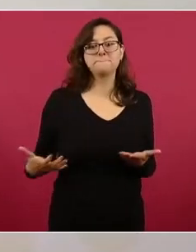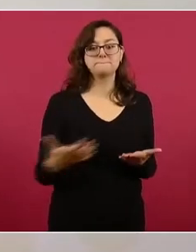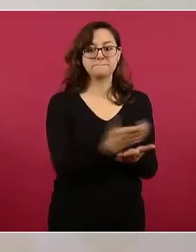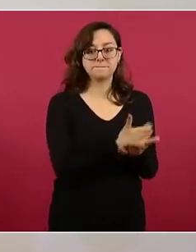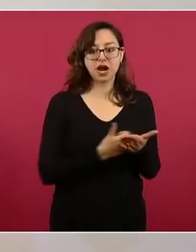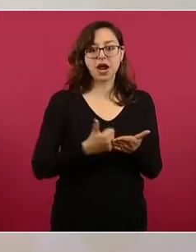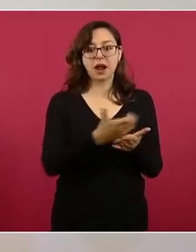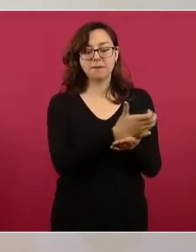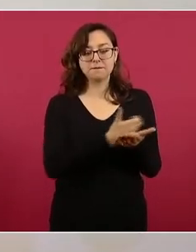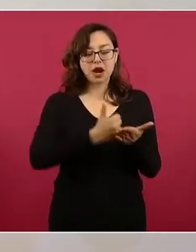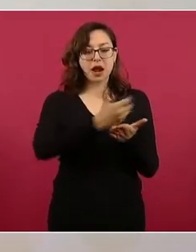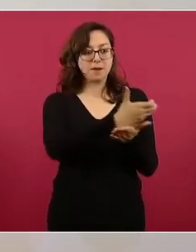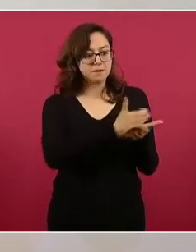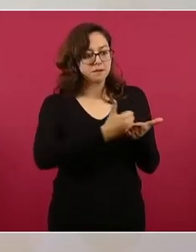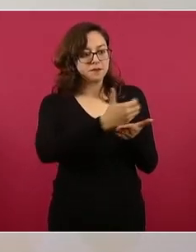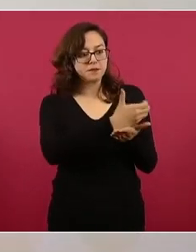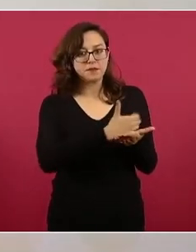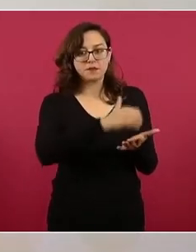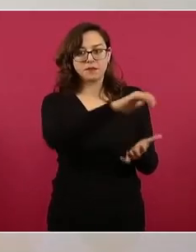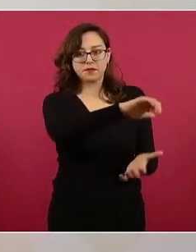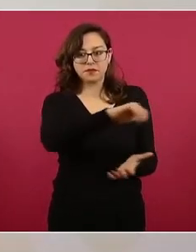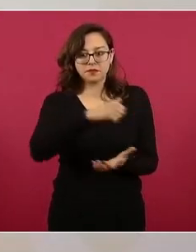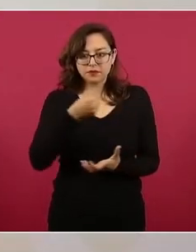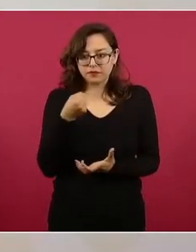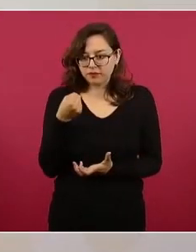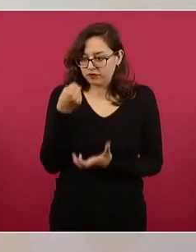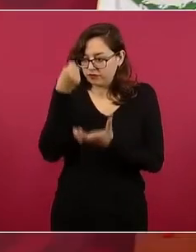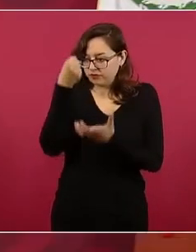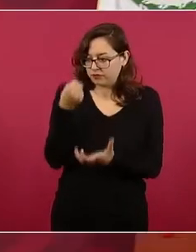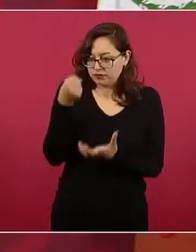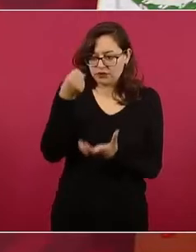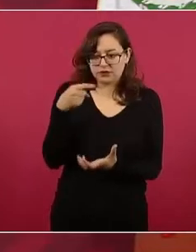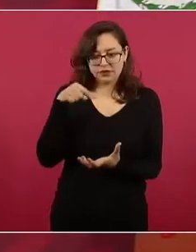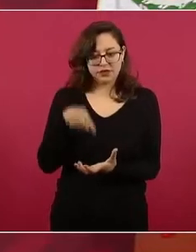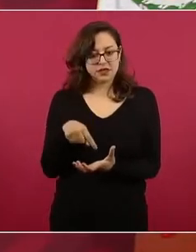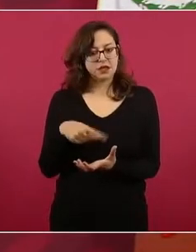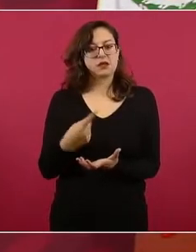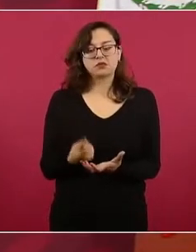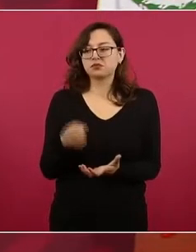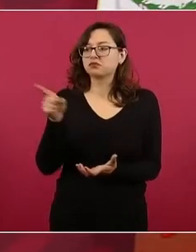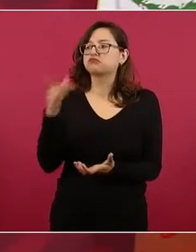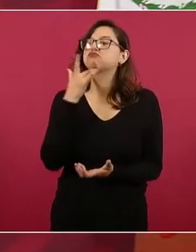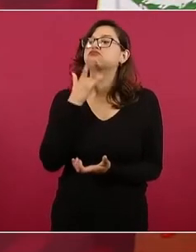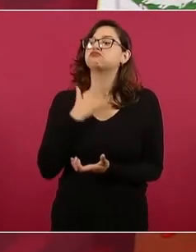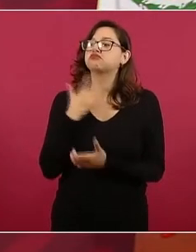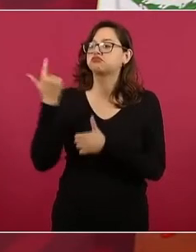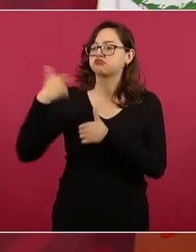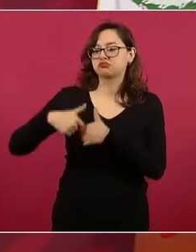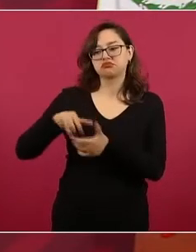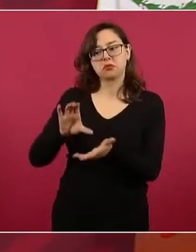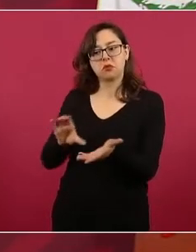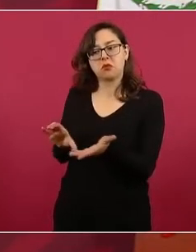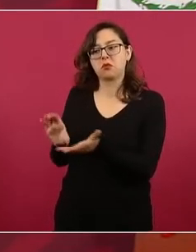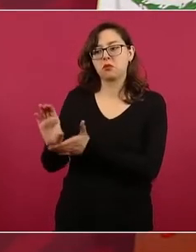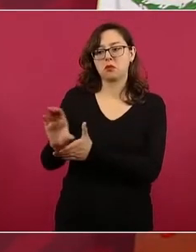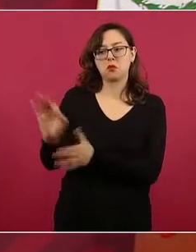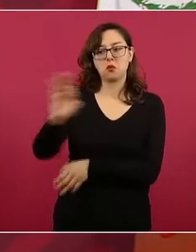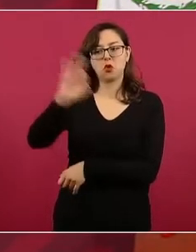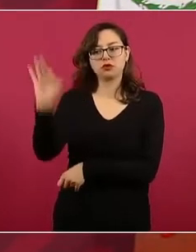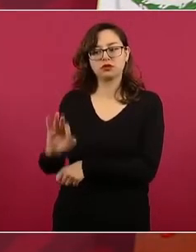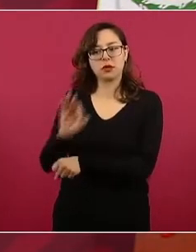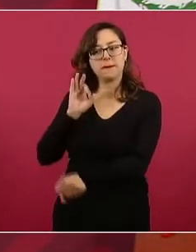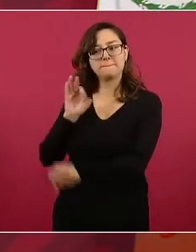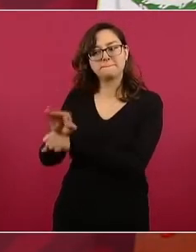financiar el subsidio para que la gasolina en México